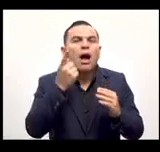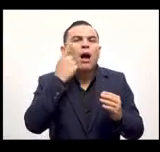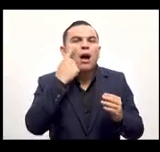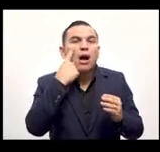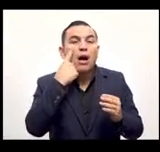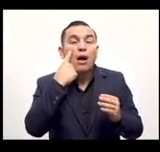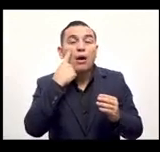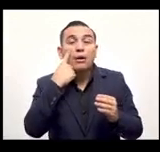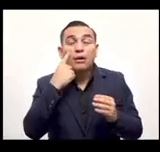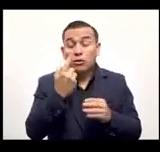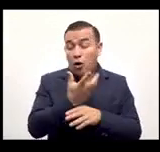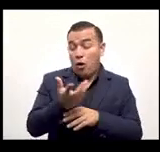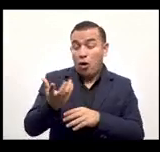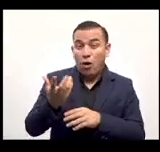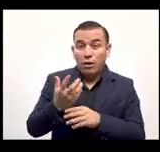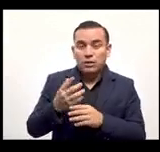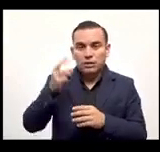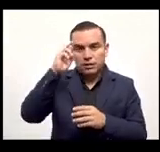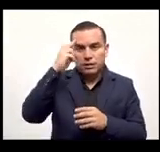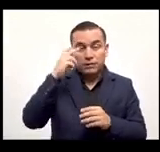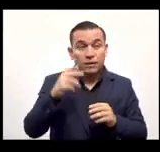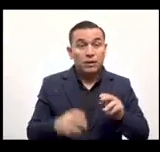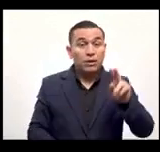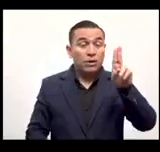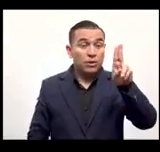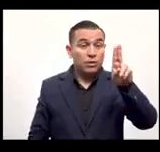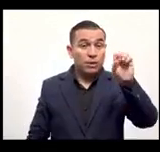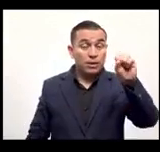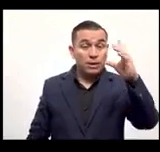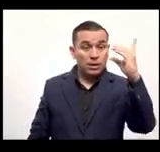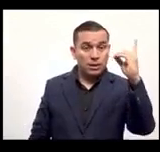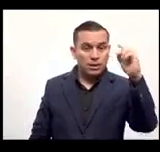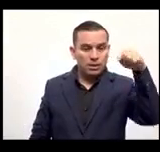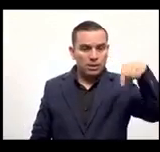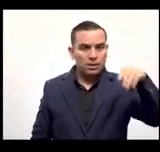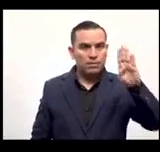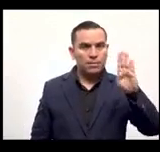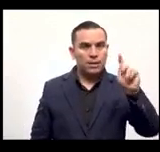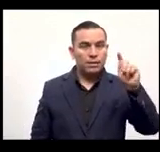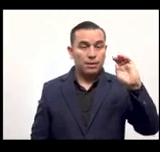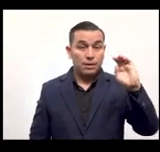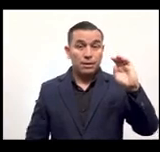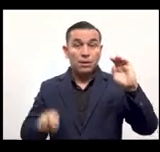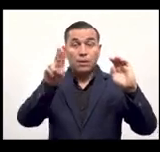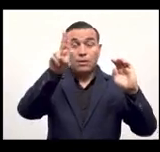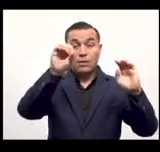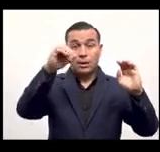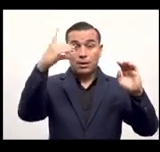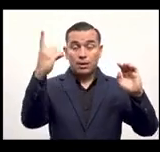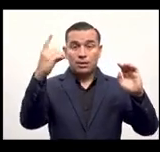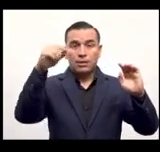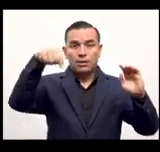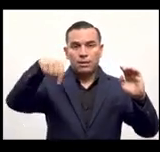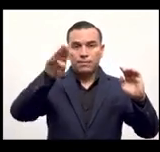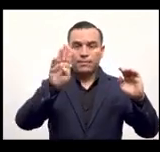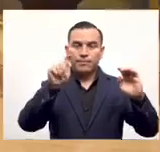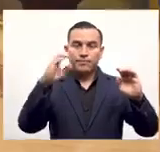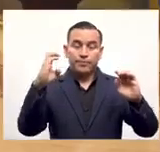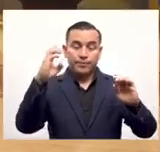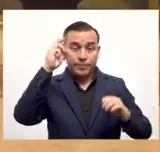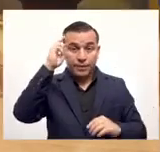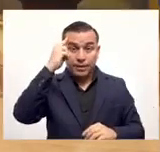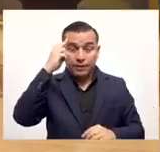en la parte de su wallet en bitcoin están expresados en dólares ahora bien la parte en dólares que es la parte de la